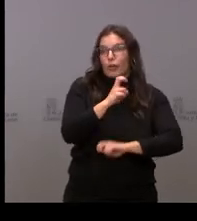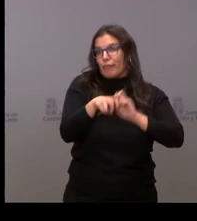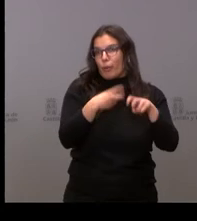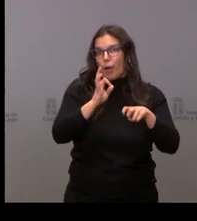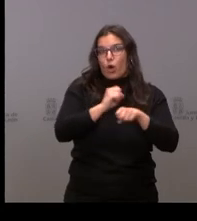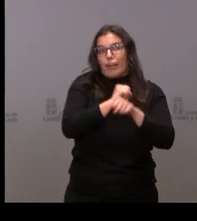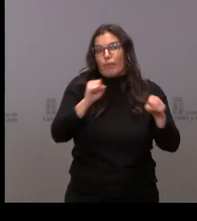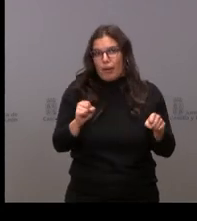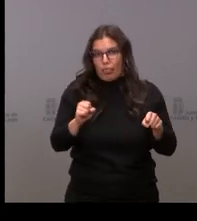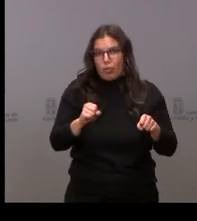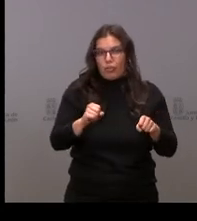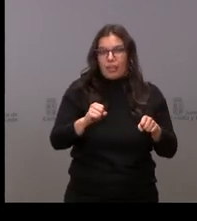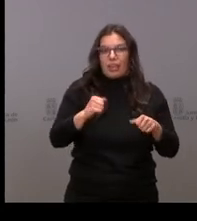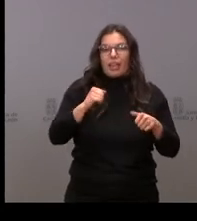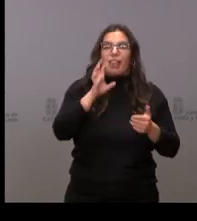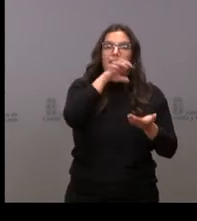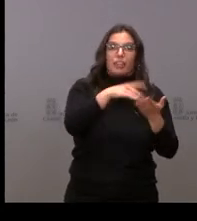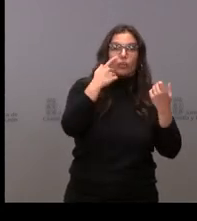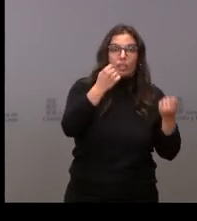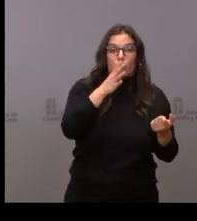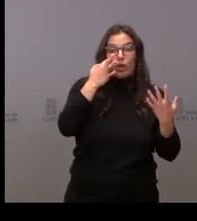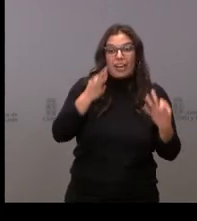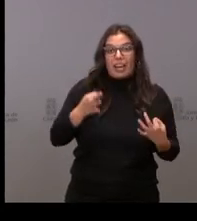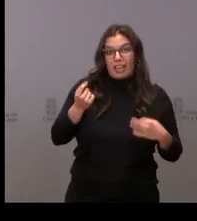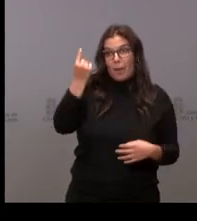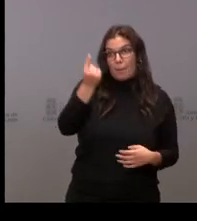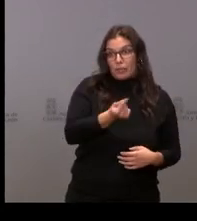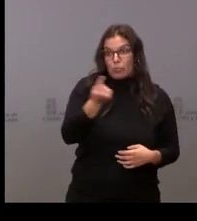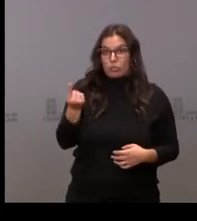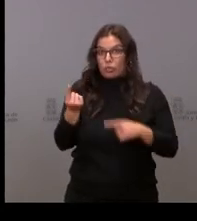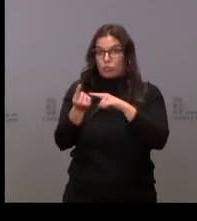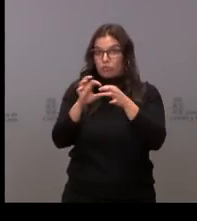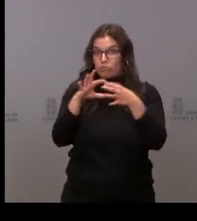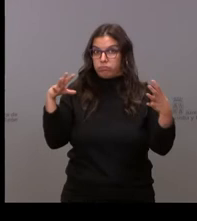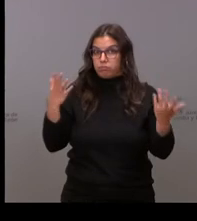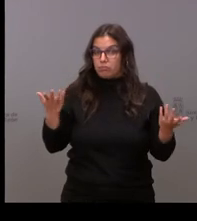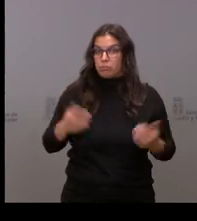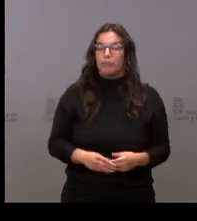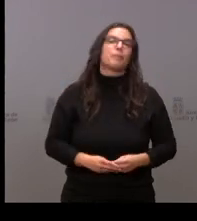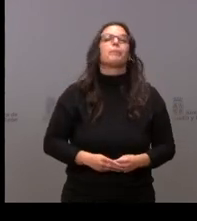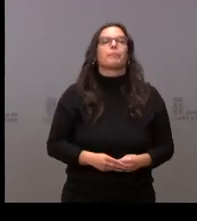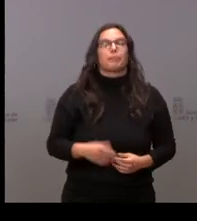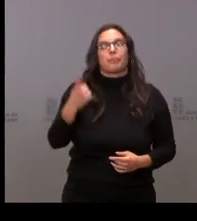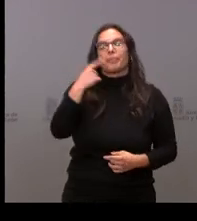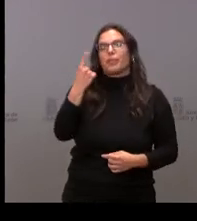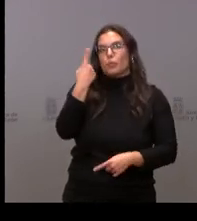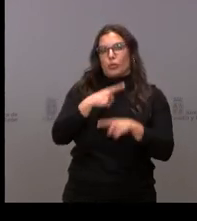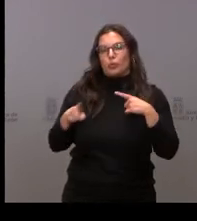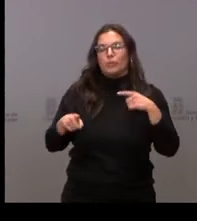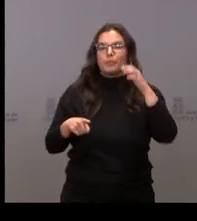atención primaria, si en estos presupuestos ese objetivo no se contempla. Le voy a decir una cosa. Primero,